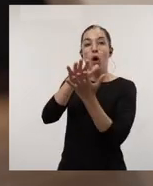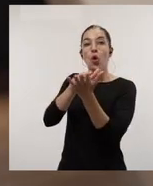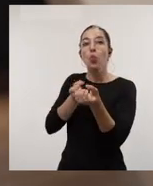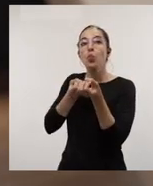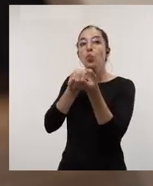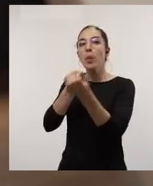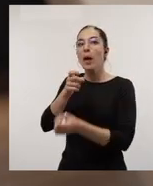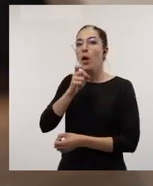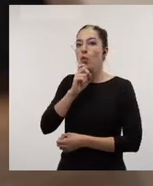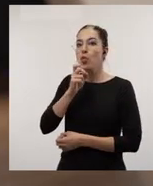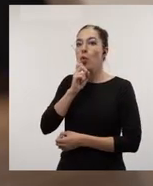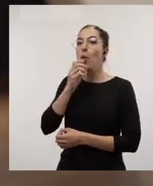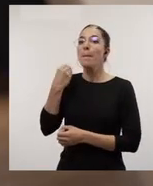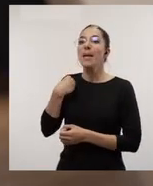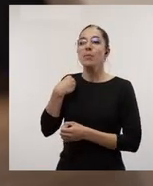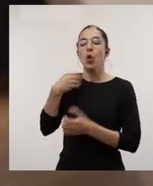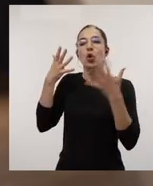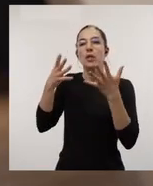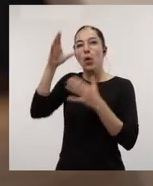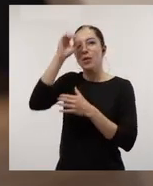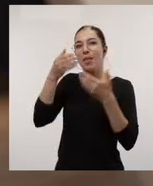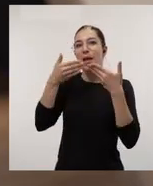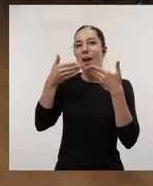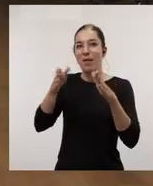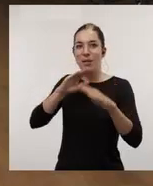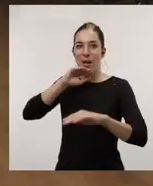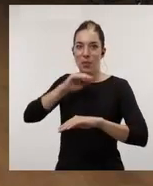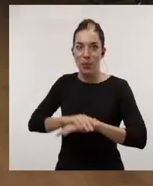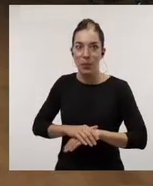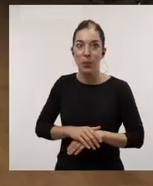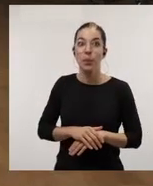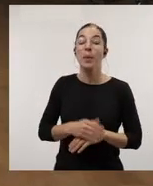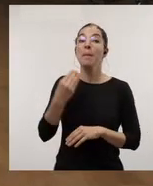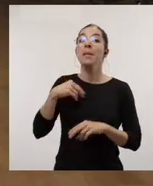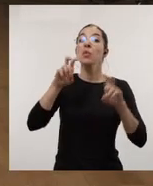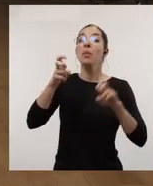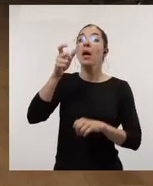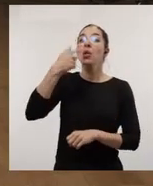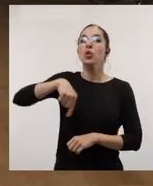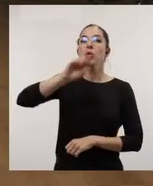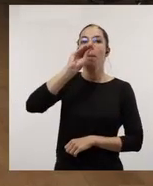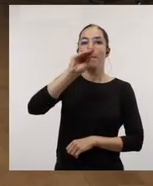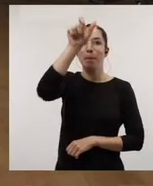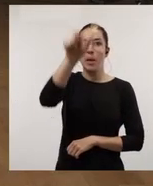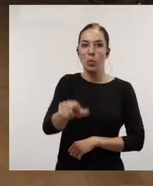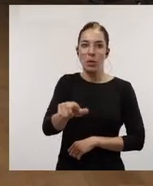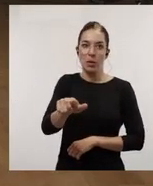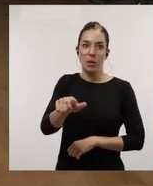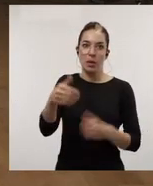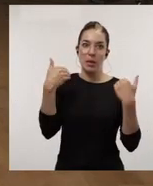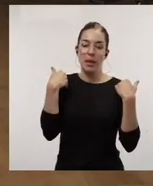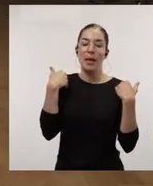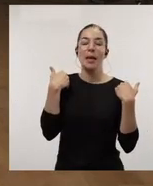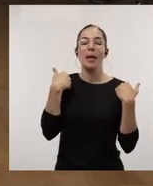siguiendo las recomendaciones de Ciencia abierta. Y sobre esto hemos querido preguntarle al responsable, al encargado de